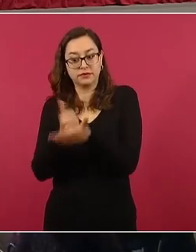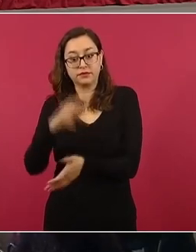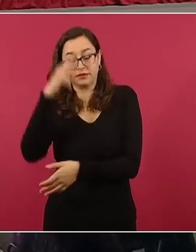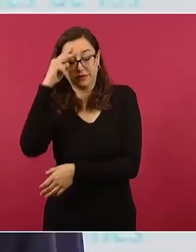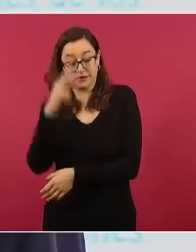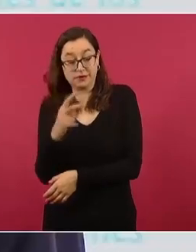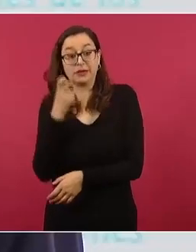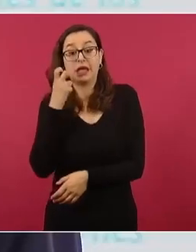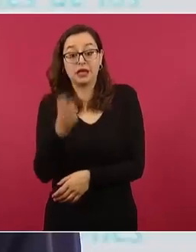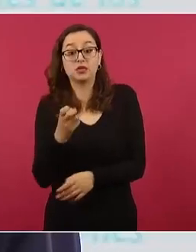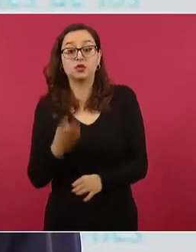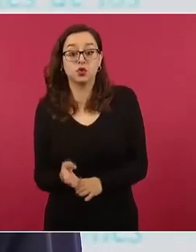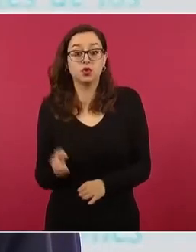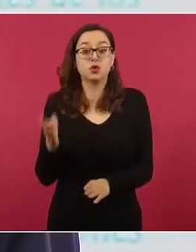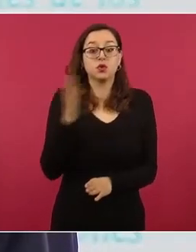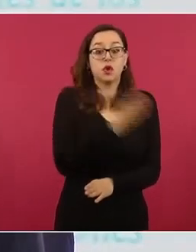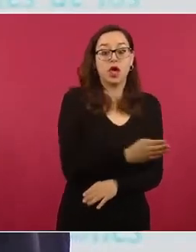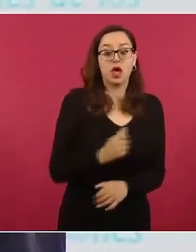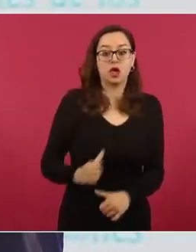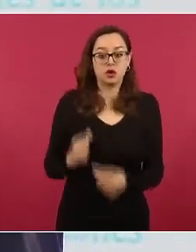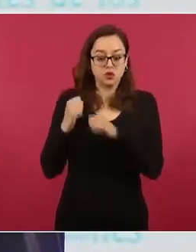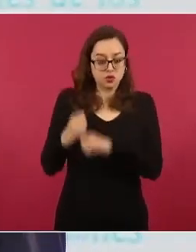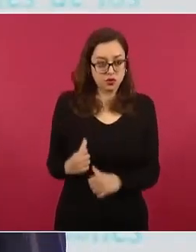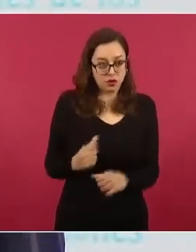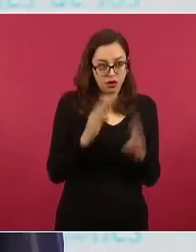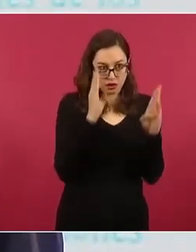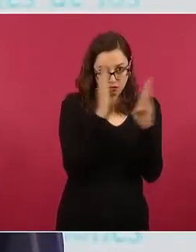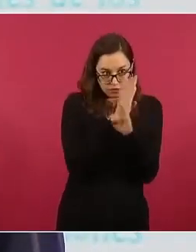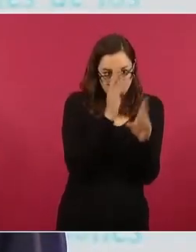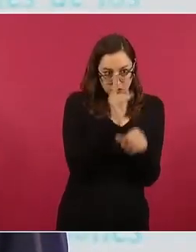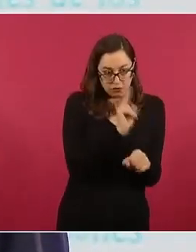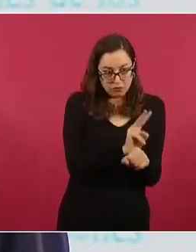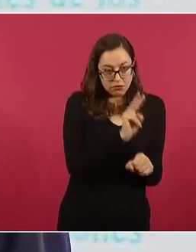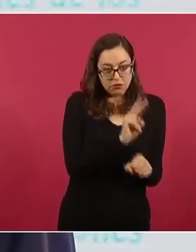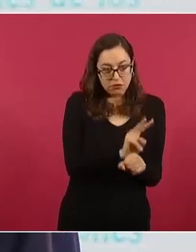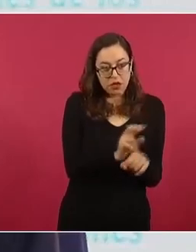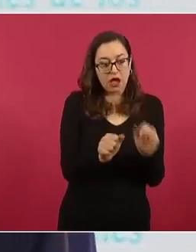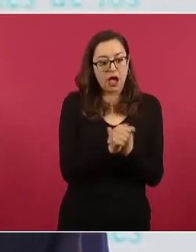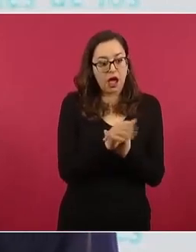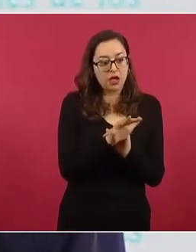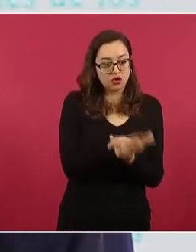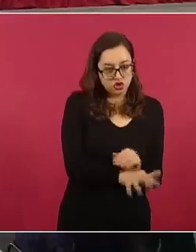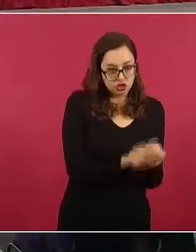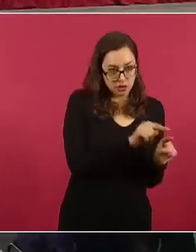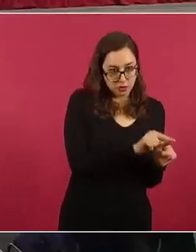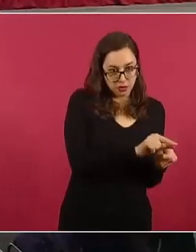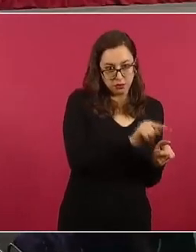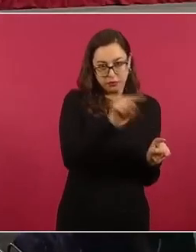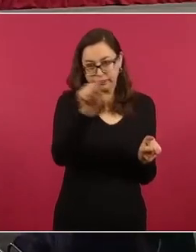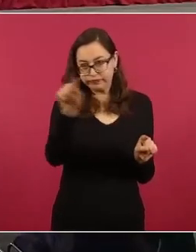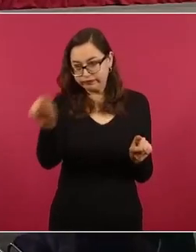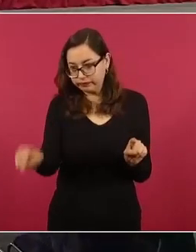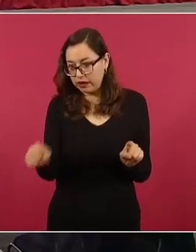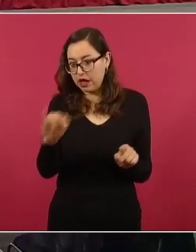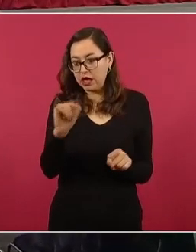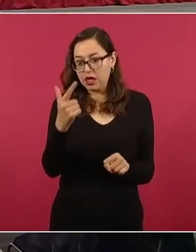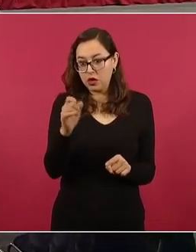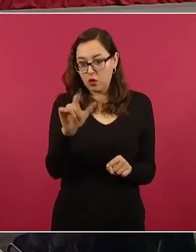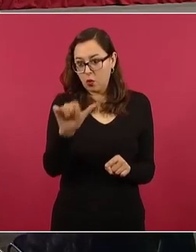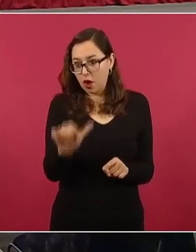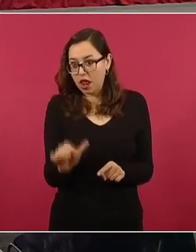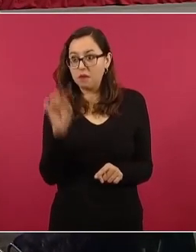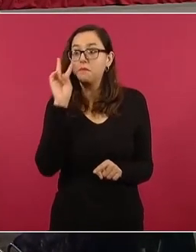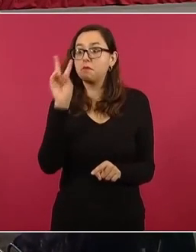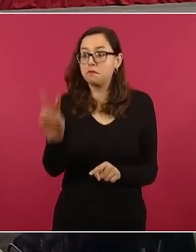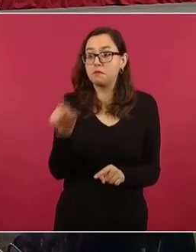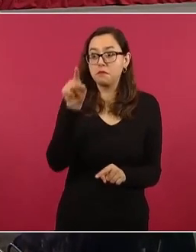estuvieron al tanto de su salida de la escuela normal, su llegada iguala y de los hechos de persecución y